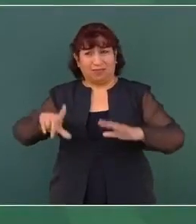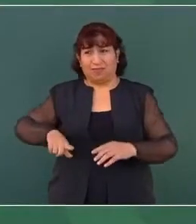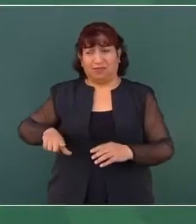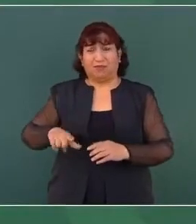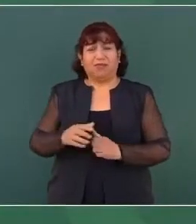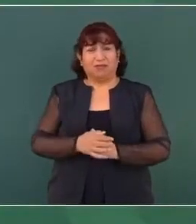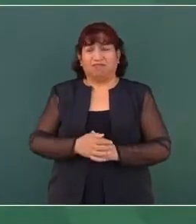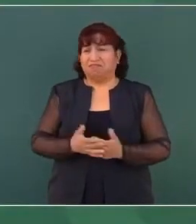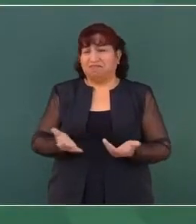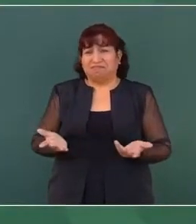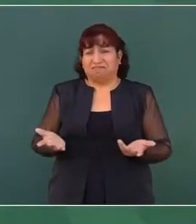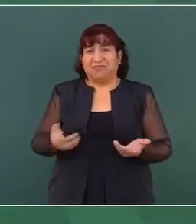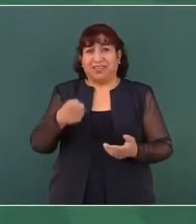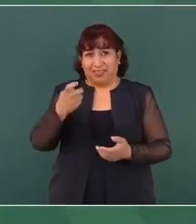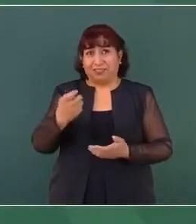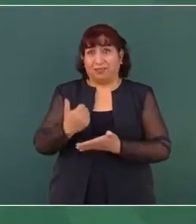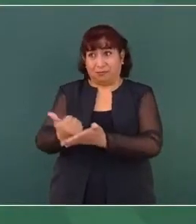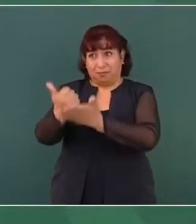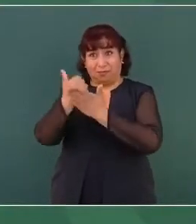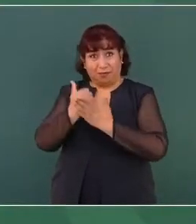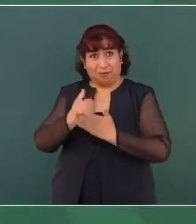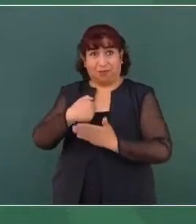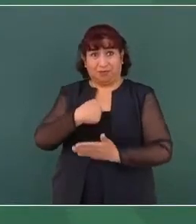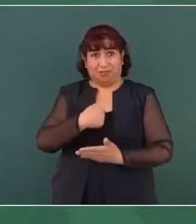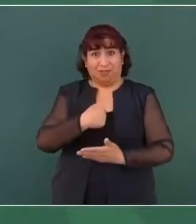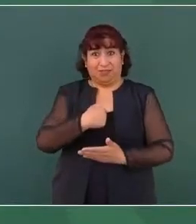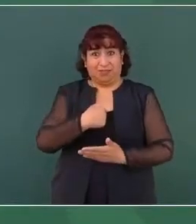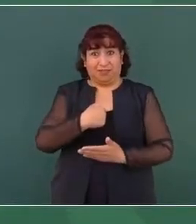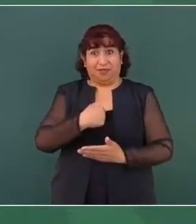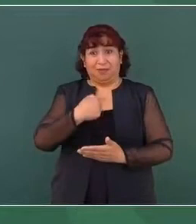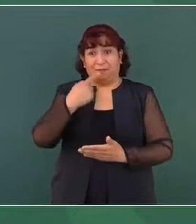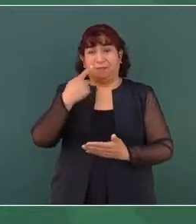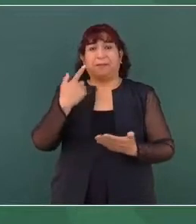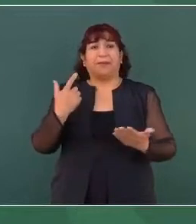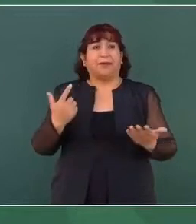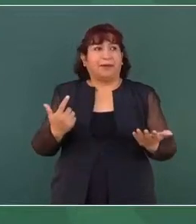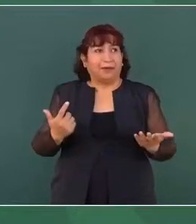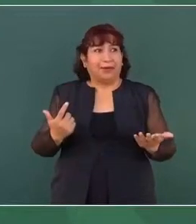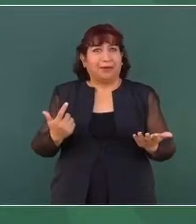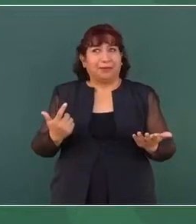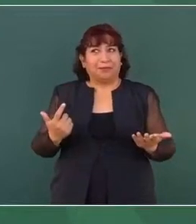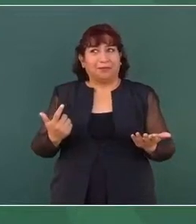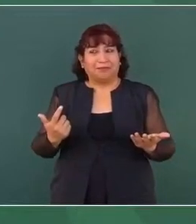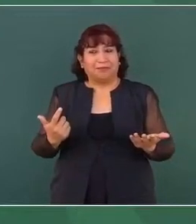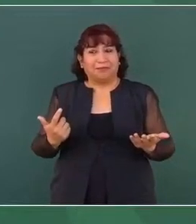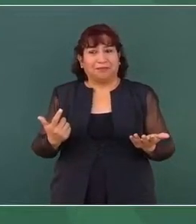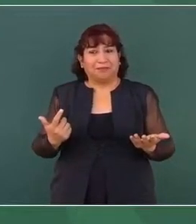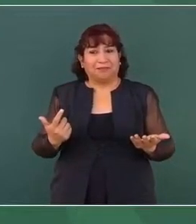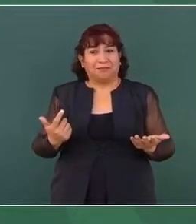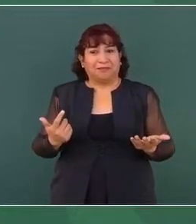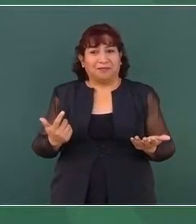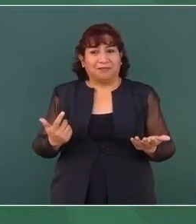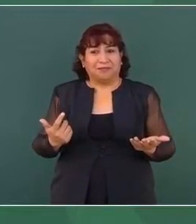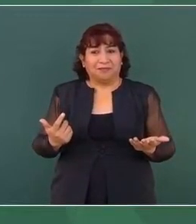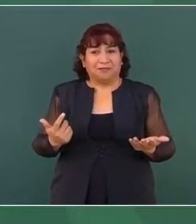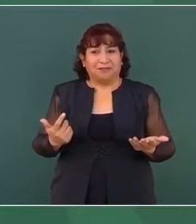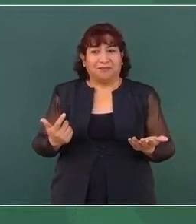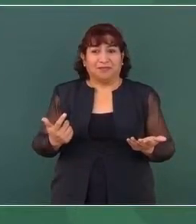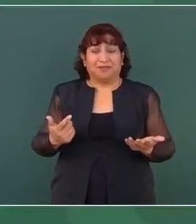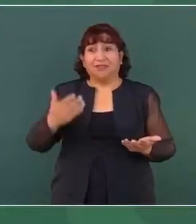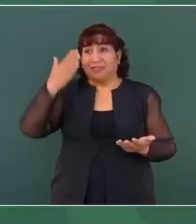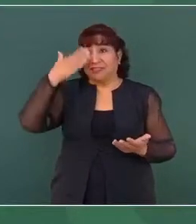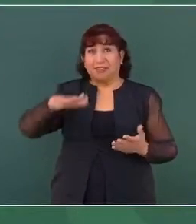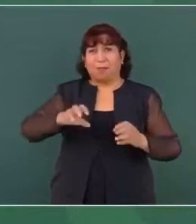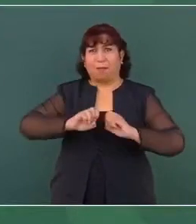Entonces, esto me va a ayudar a que se